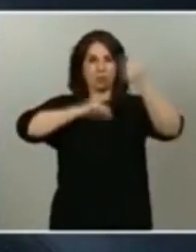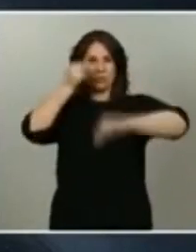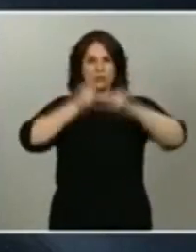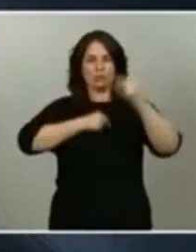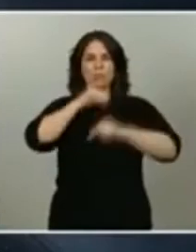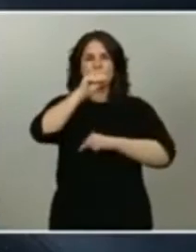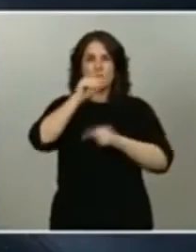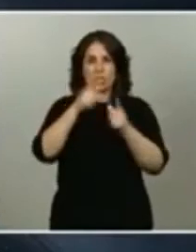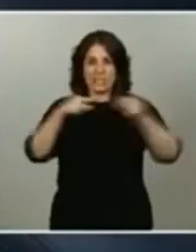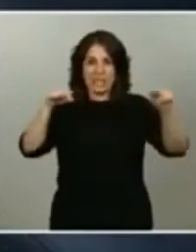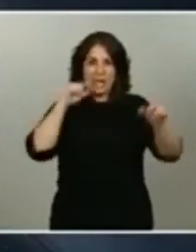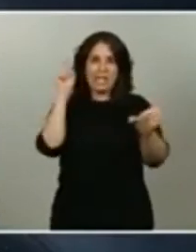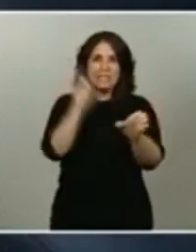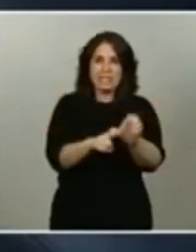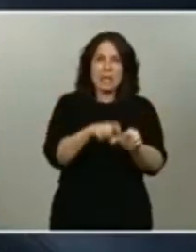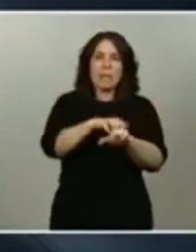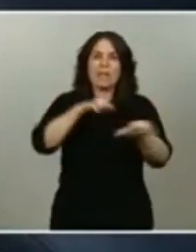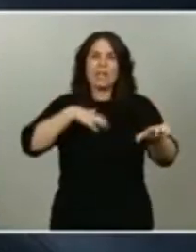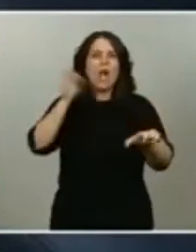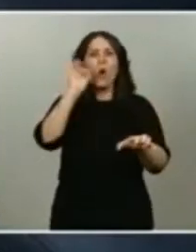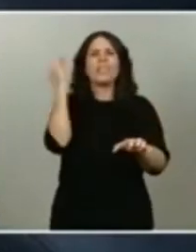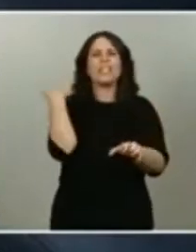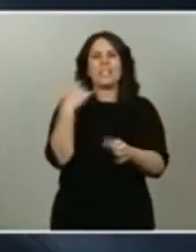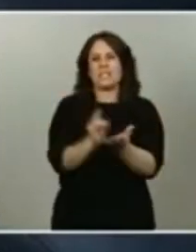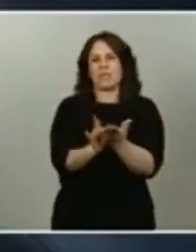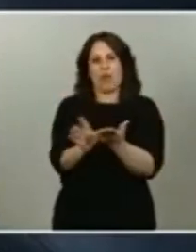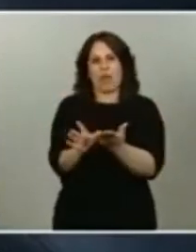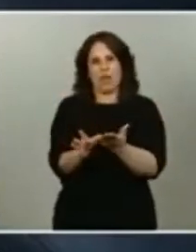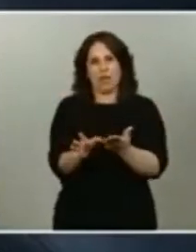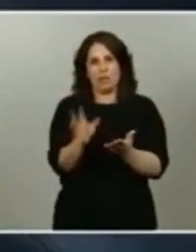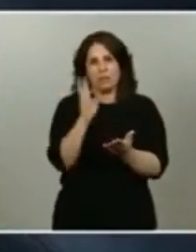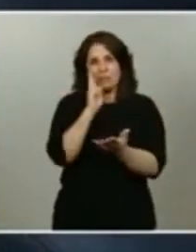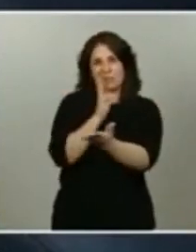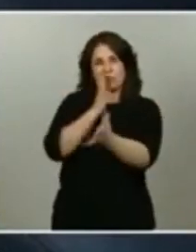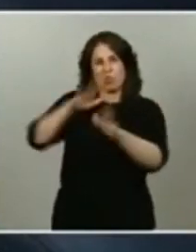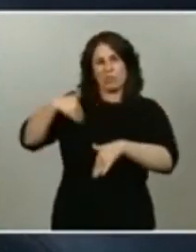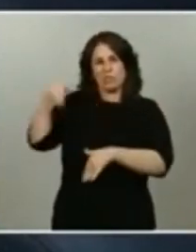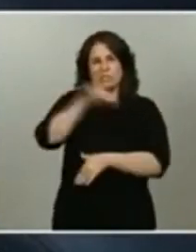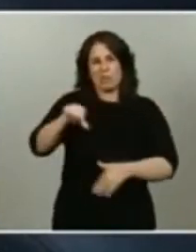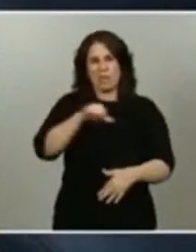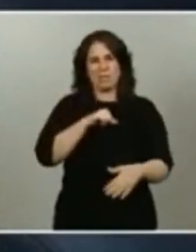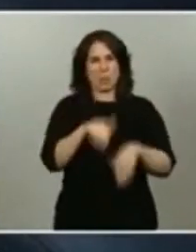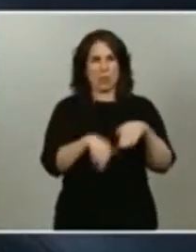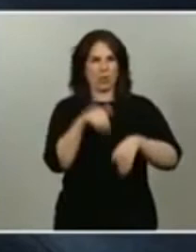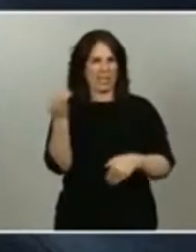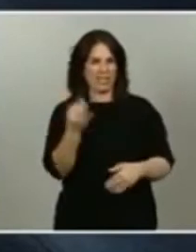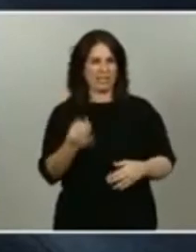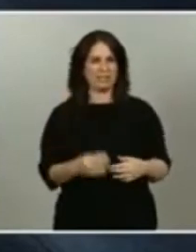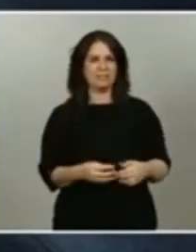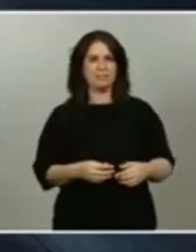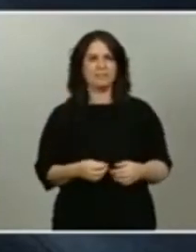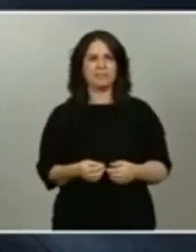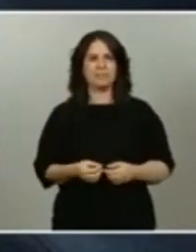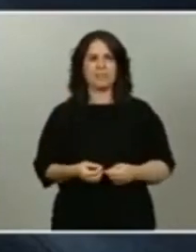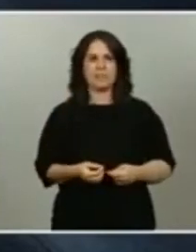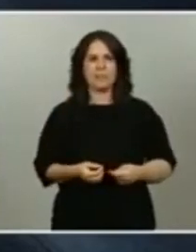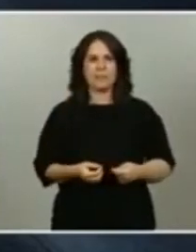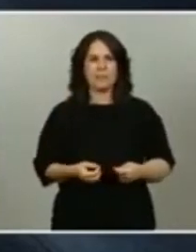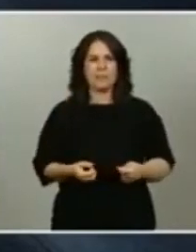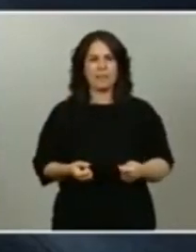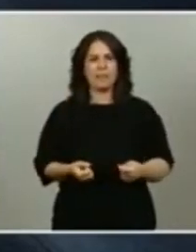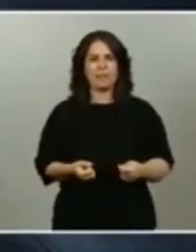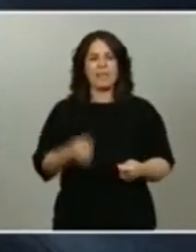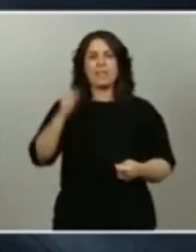mayoría o ya está fuera? Viendo lo que está votando en las últimas semanas Le quería preguntar también por la regularización hoy se ha presentado una